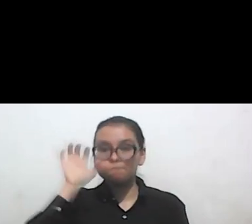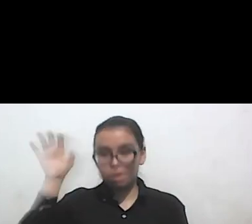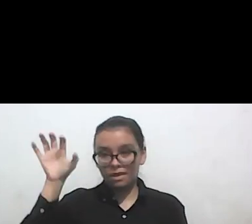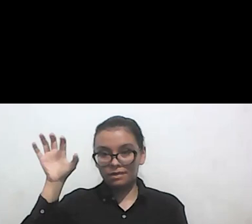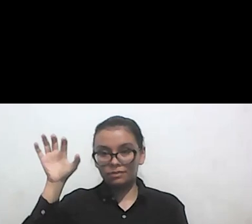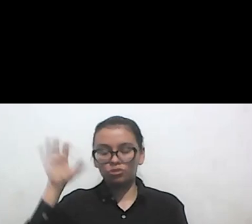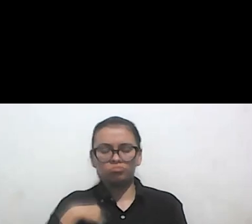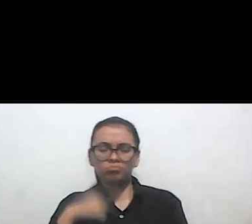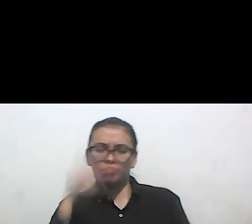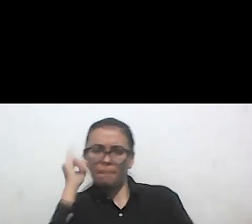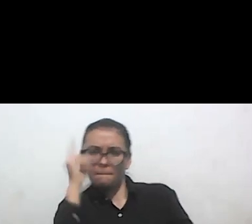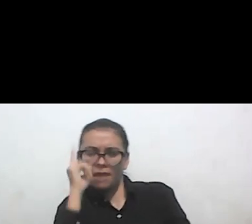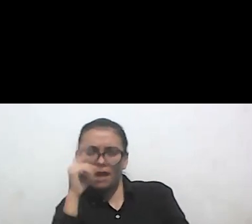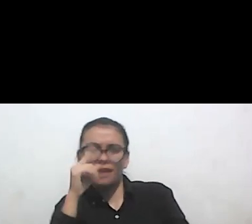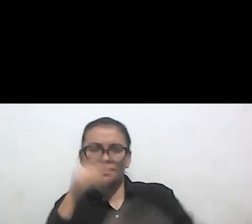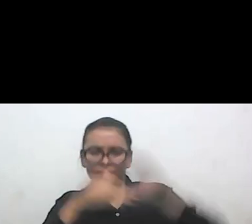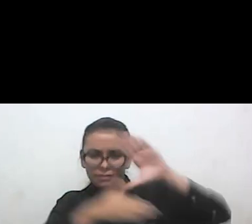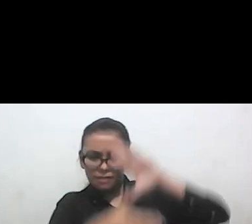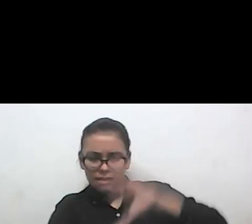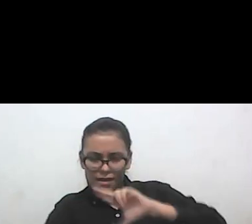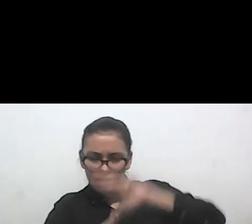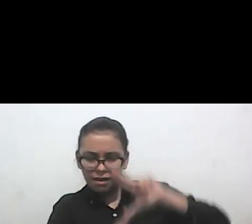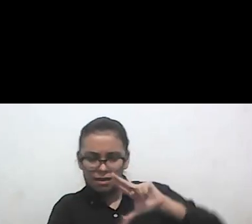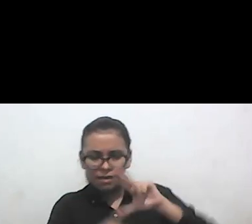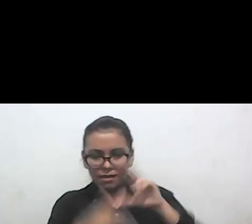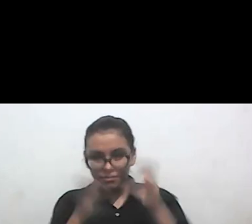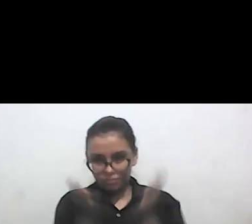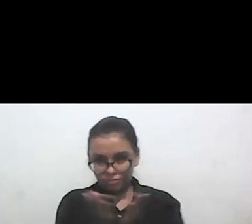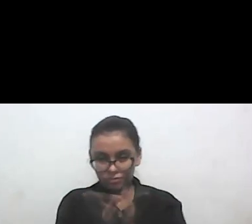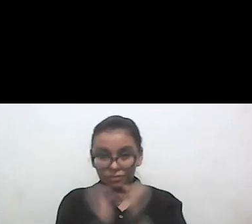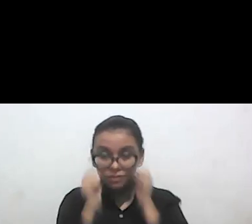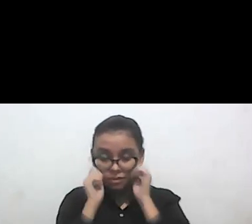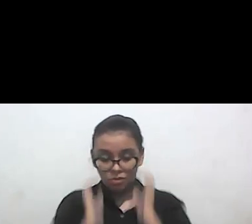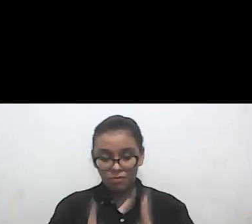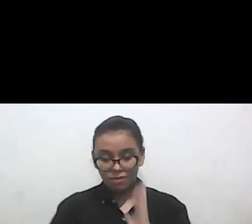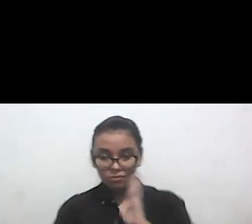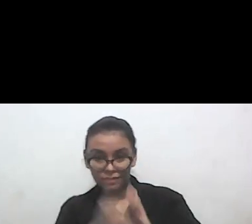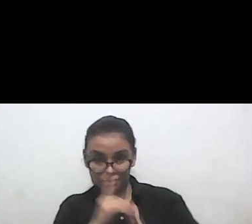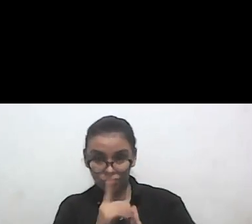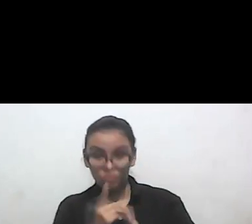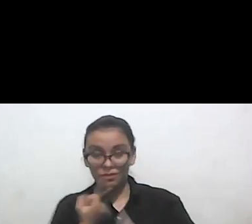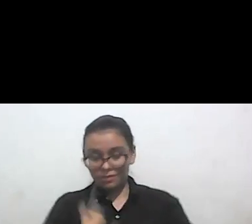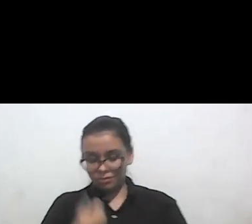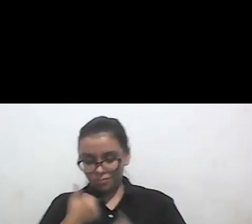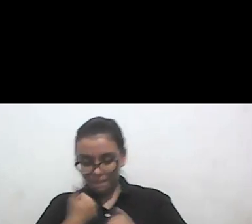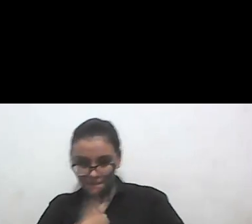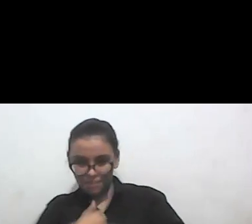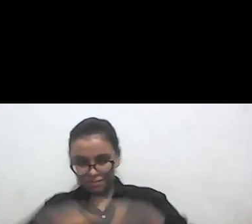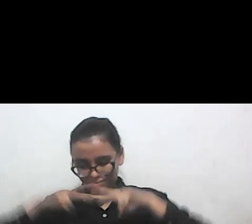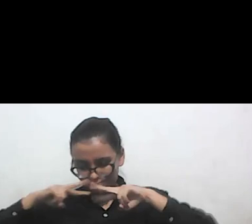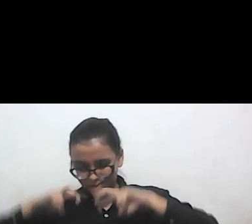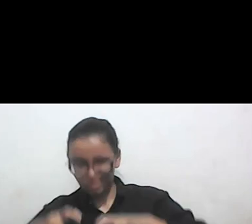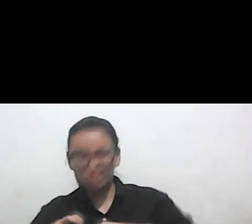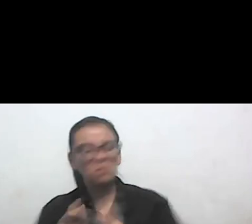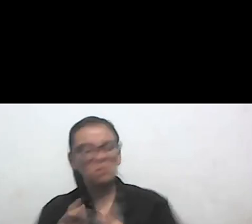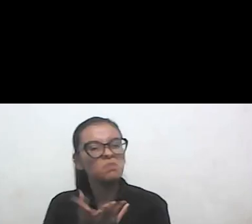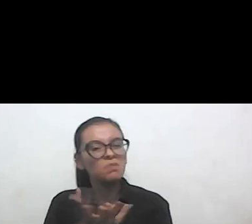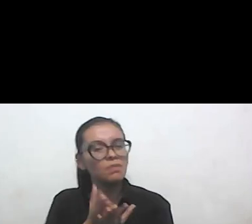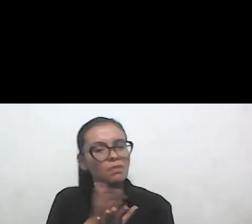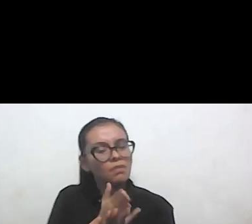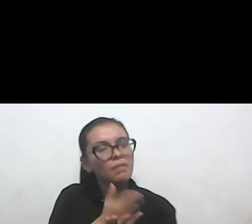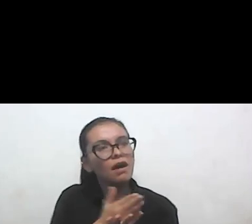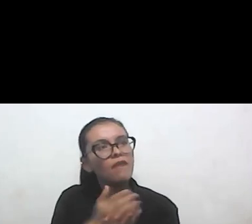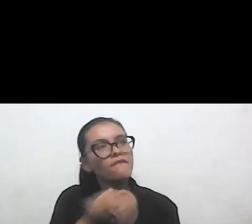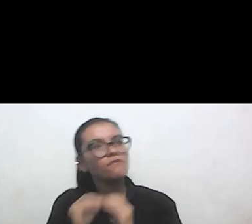latinoamericanas, educación y desarrollo humano. Y como investigadora independiente me interesan las diferentes formas de colaboración